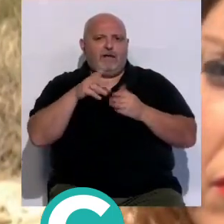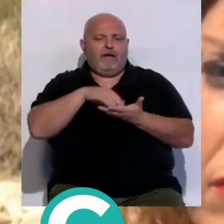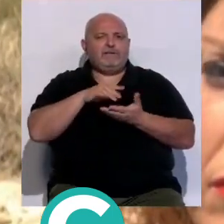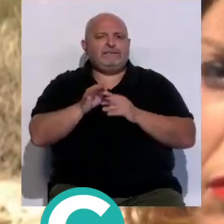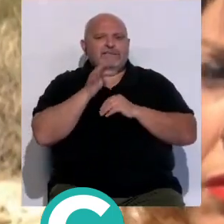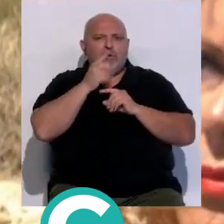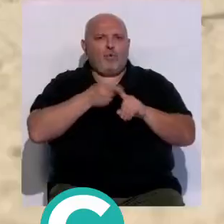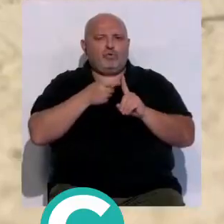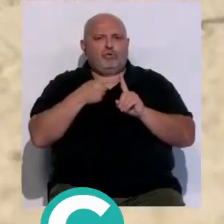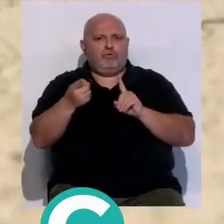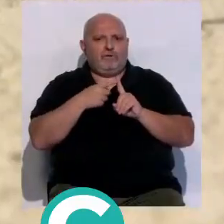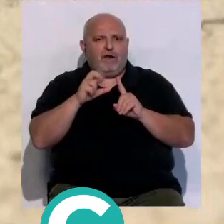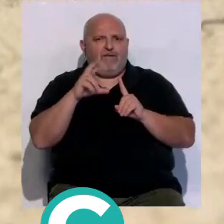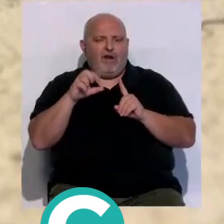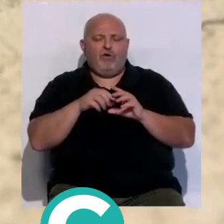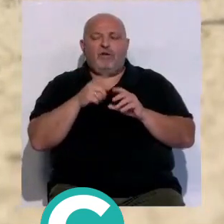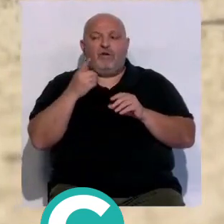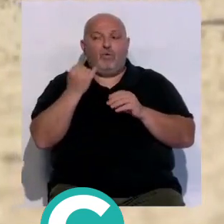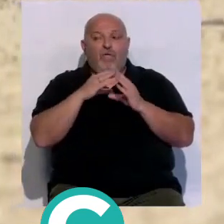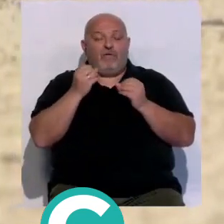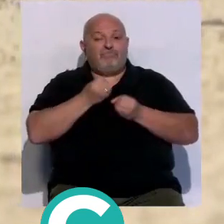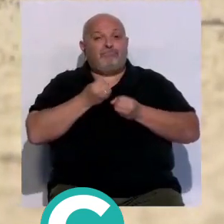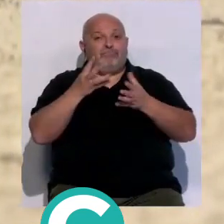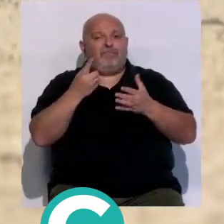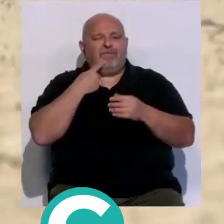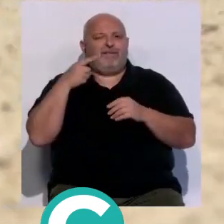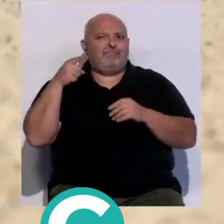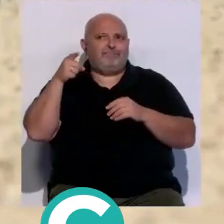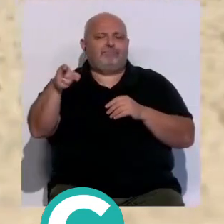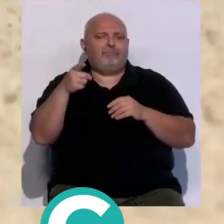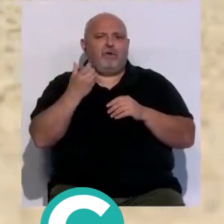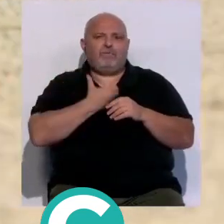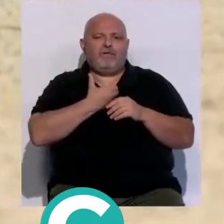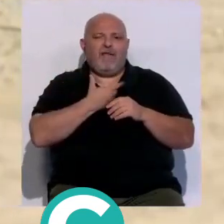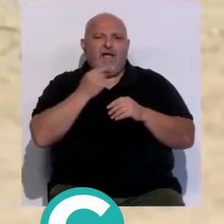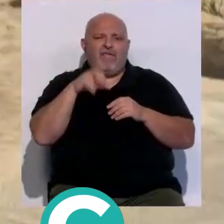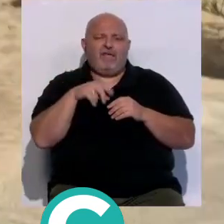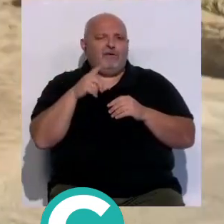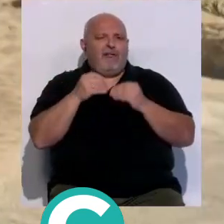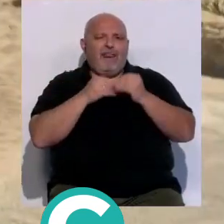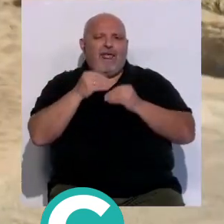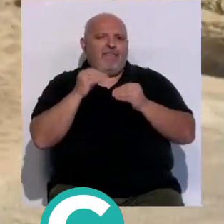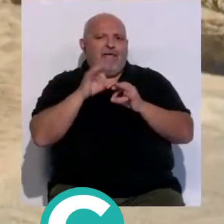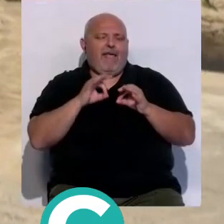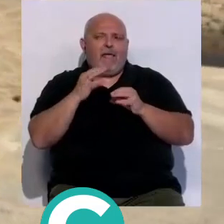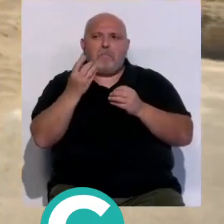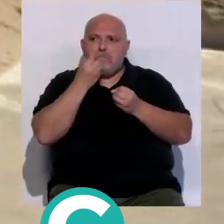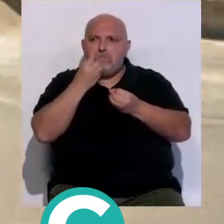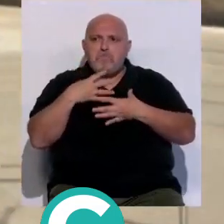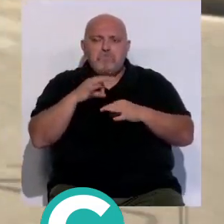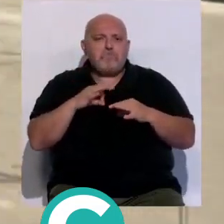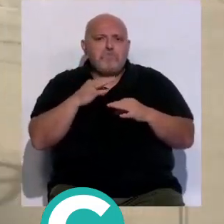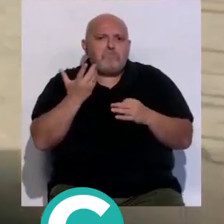donde sigue estando el Eurovelo desde la Junta de Andalucía a través de un comunicado han acusado al Ayuntamiento y a Agadén de no haber manifestado ninguna queja ni